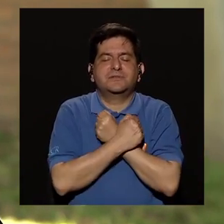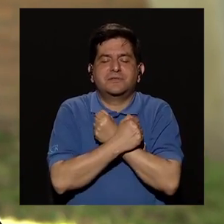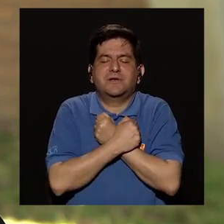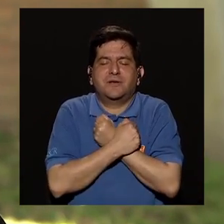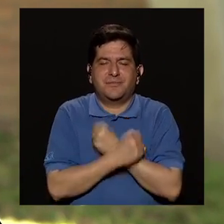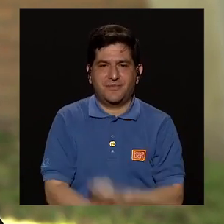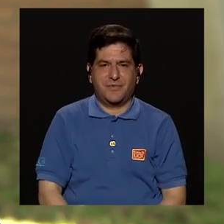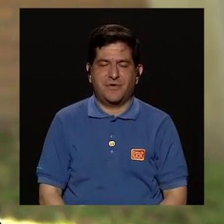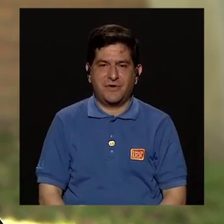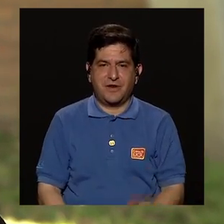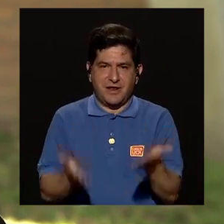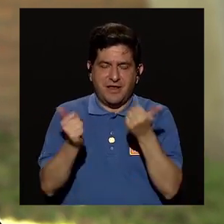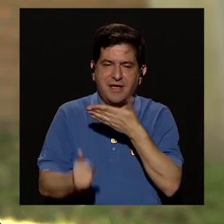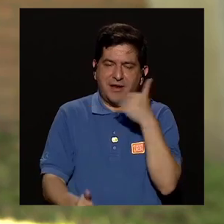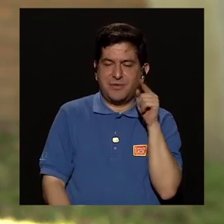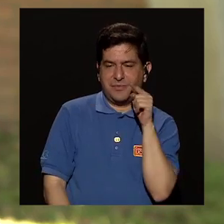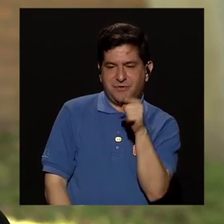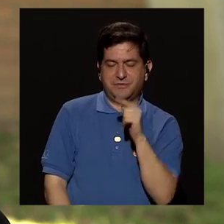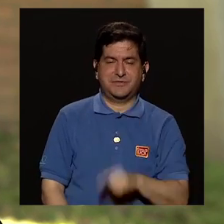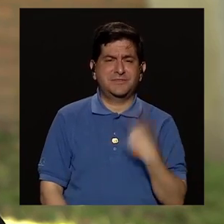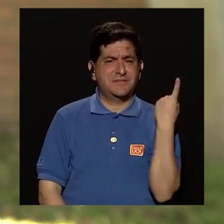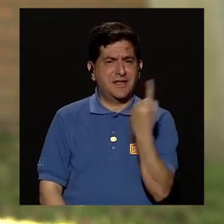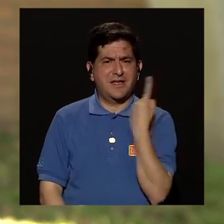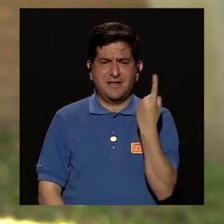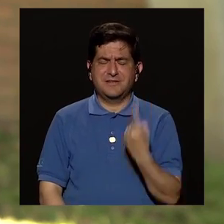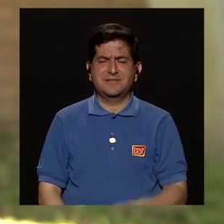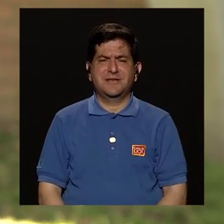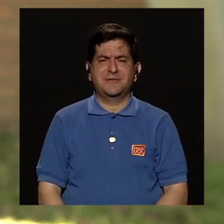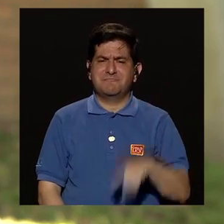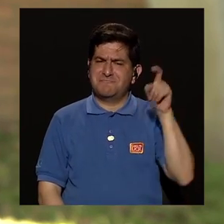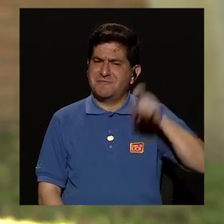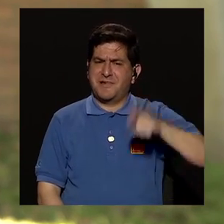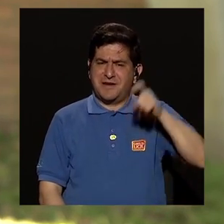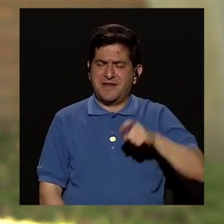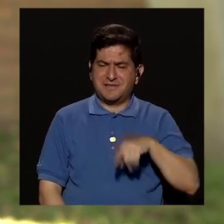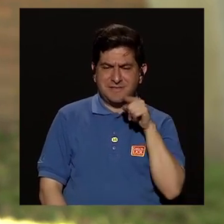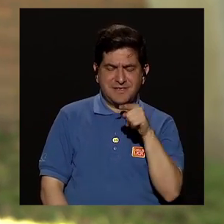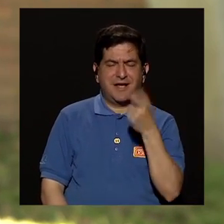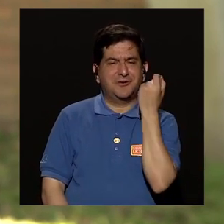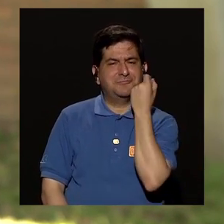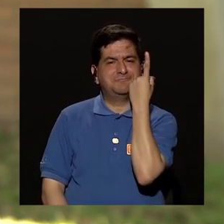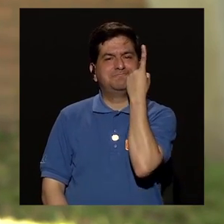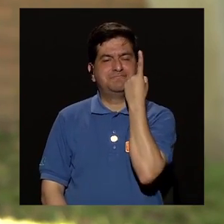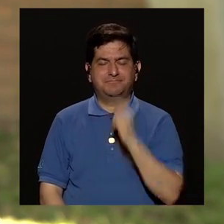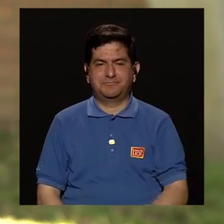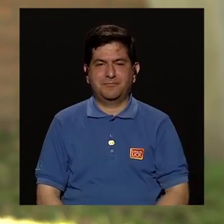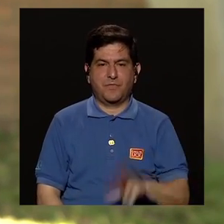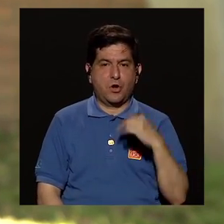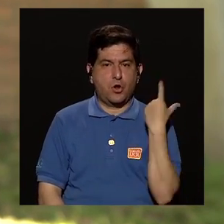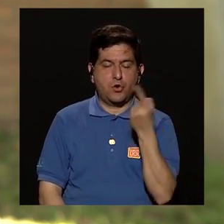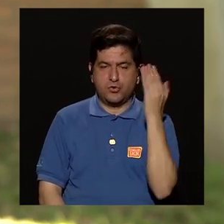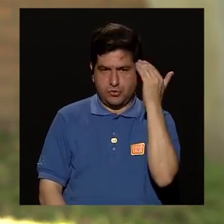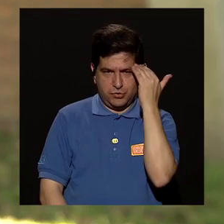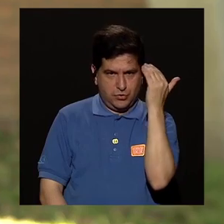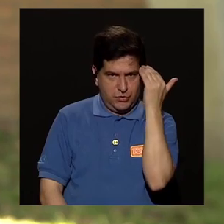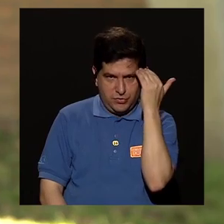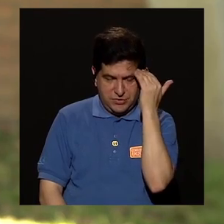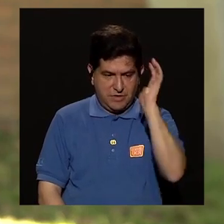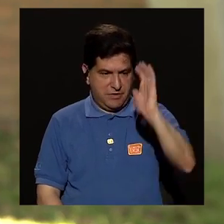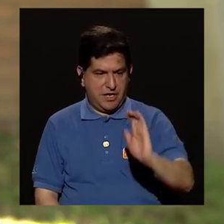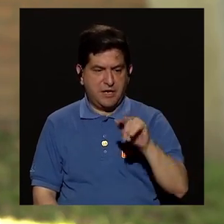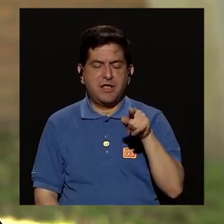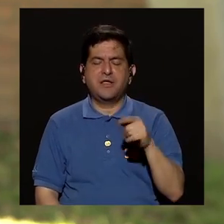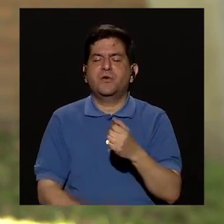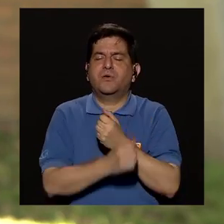y por eso queremos su mayor bienestar y eso siempre hay dárselos a entender el chico no solo tiene que saber que